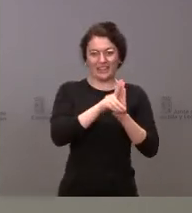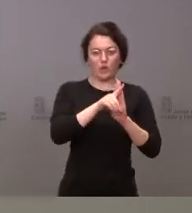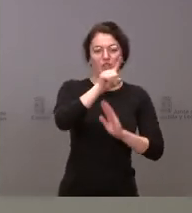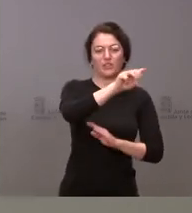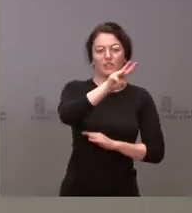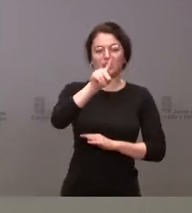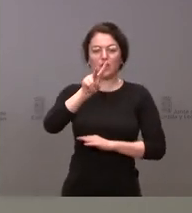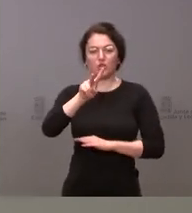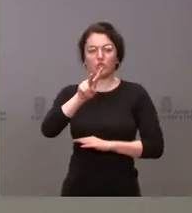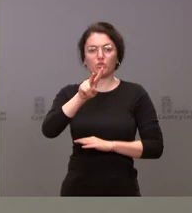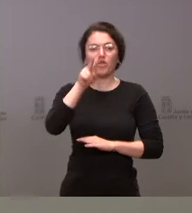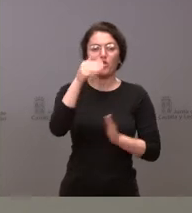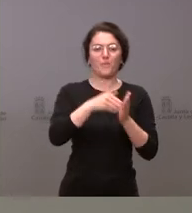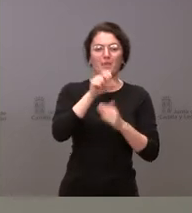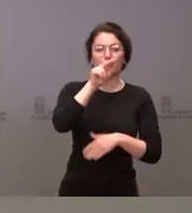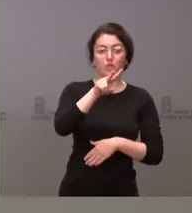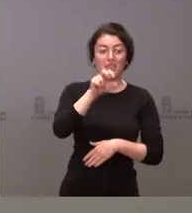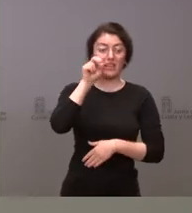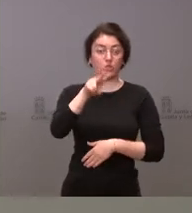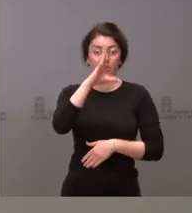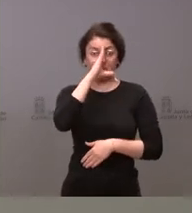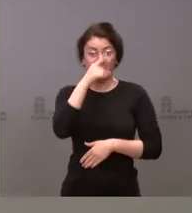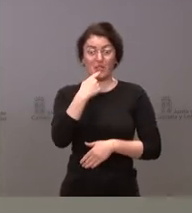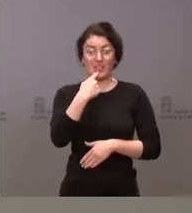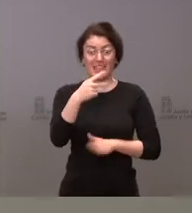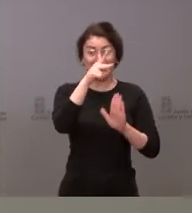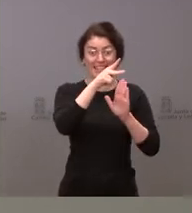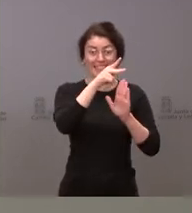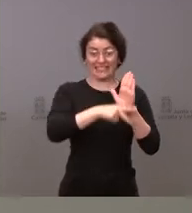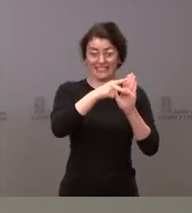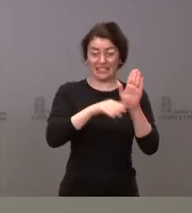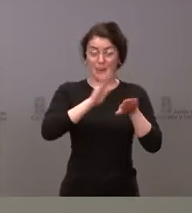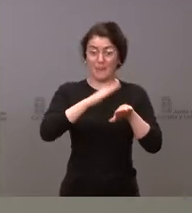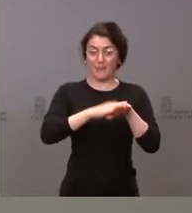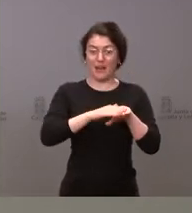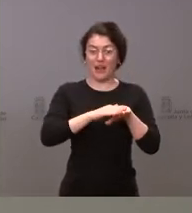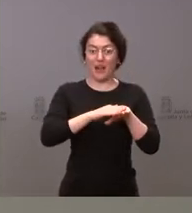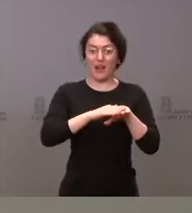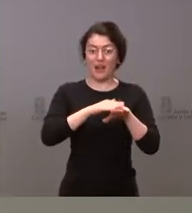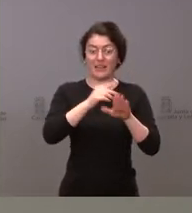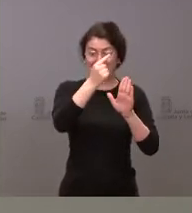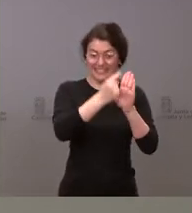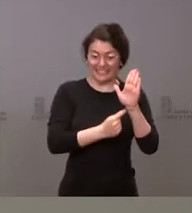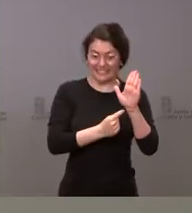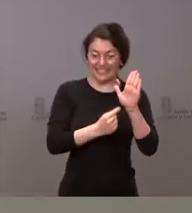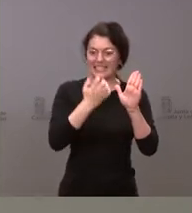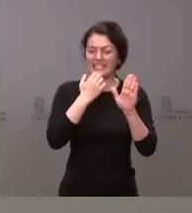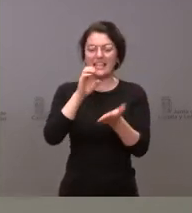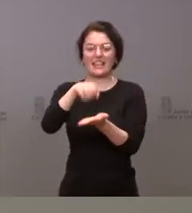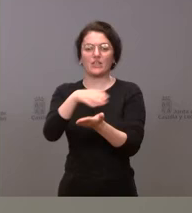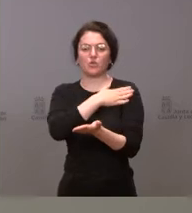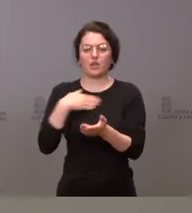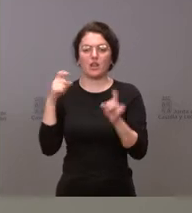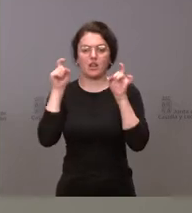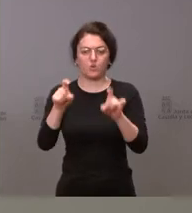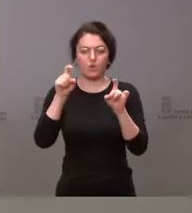de 12 de febrero, que establece qué requisitos tienen que tener los centros que quieran impartir de forma de escolarización la